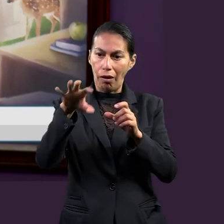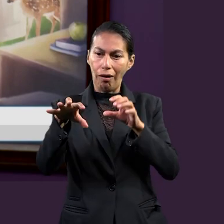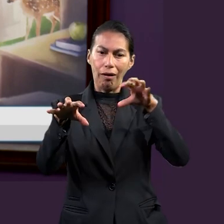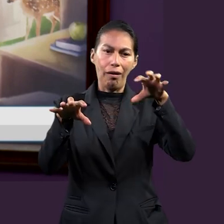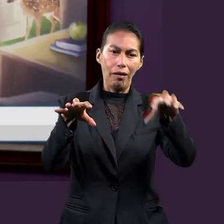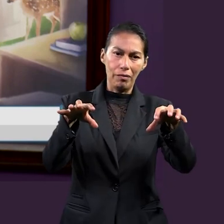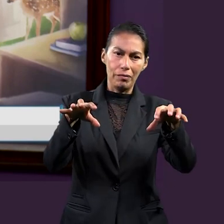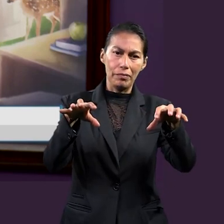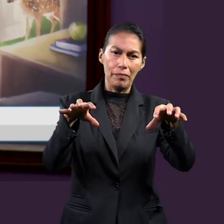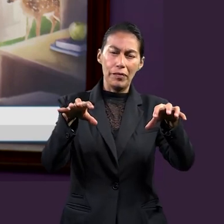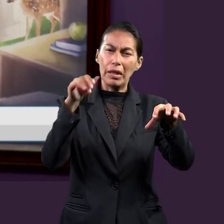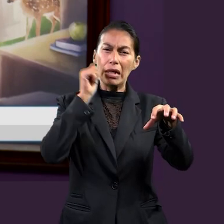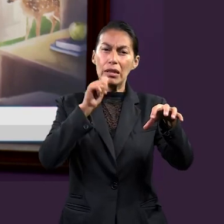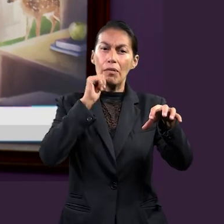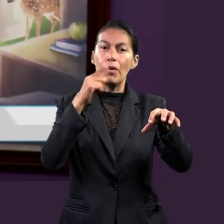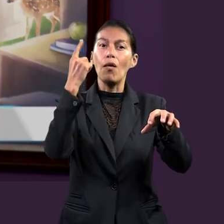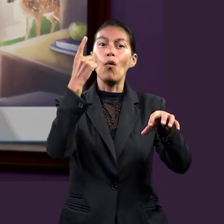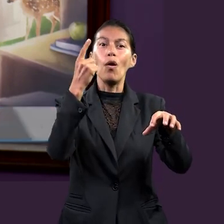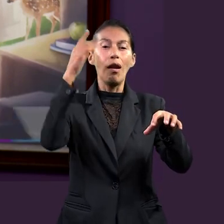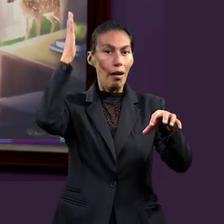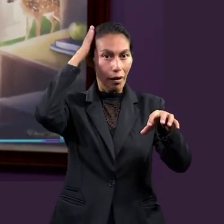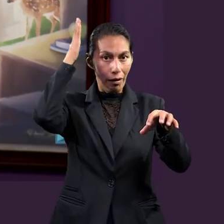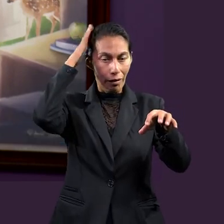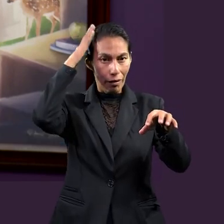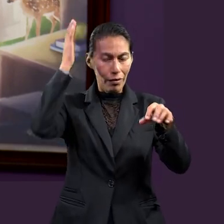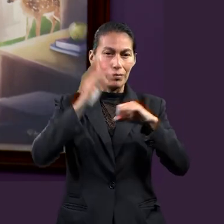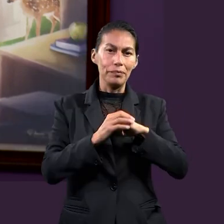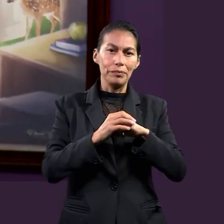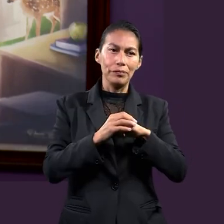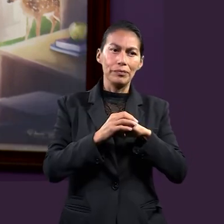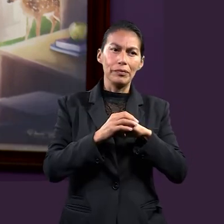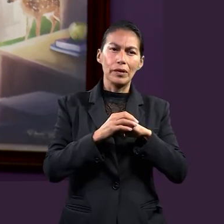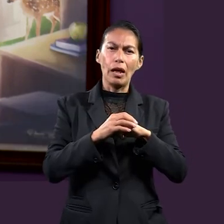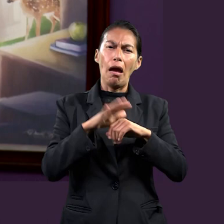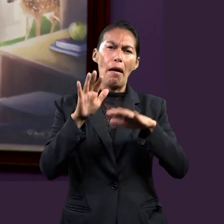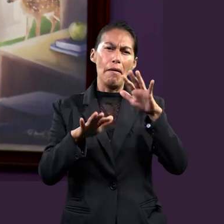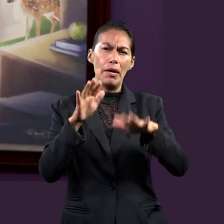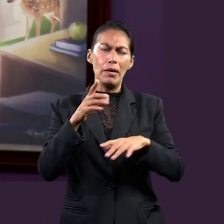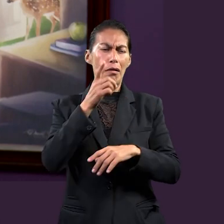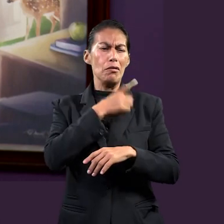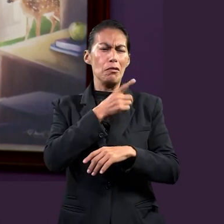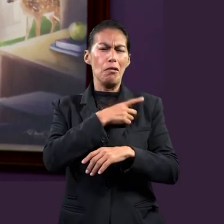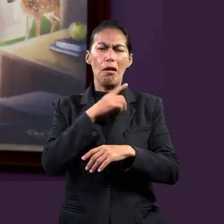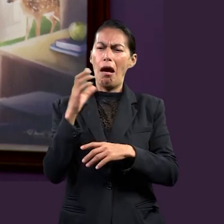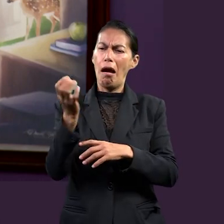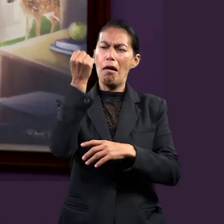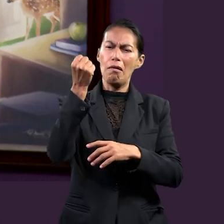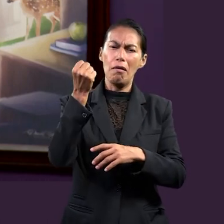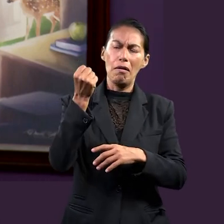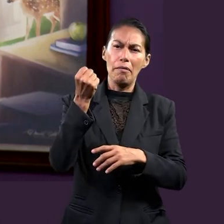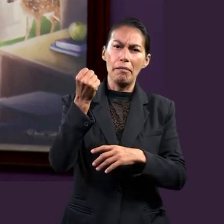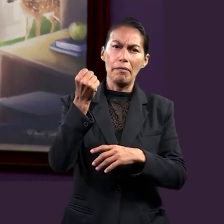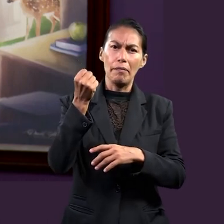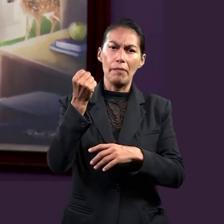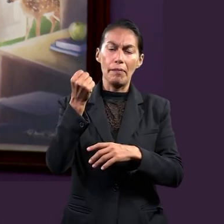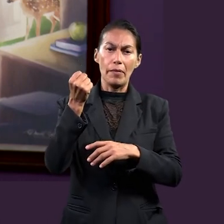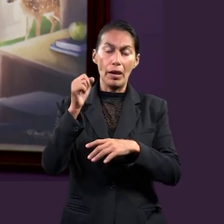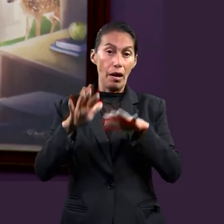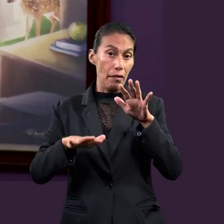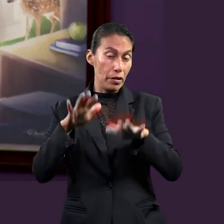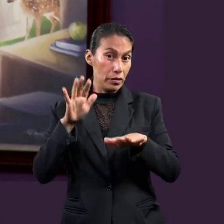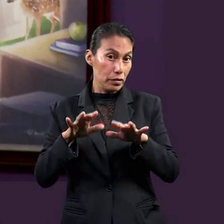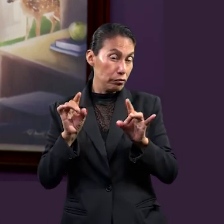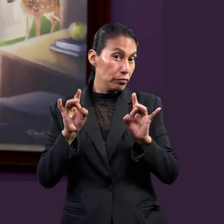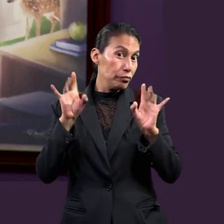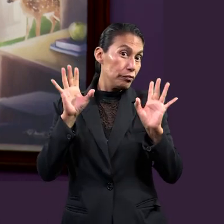dos bandos donde generalmente hay siempre un individuo que sobresale, que intenta ir a la guerra, intenta ganarle a todos